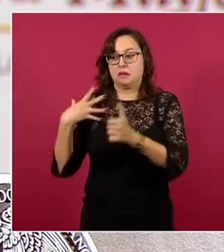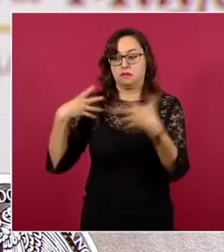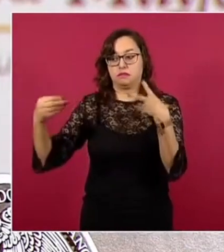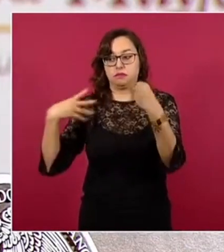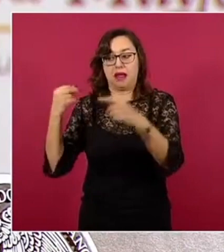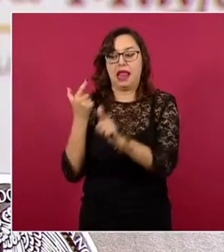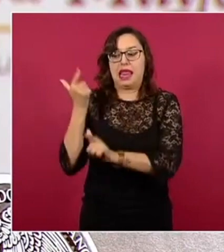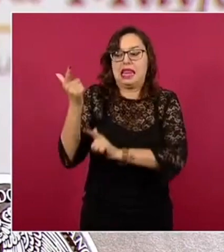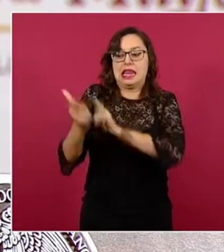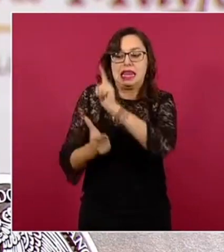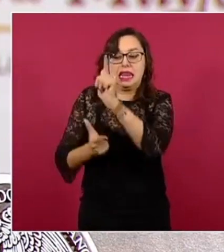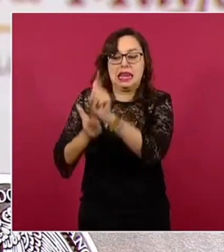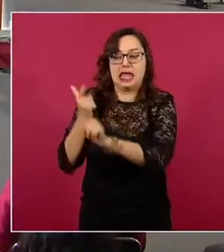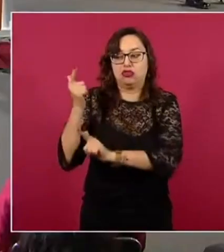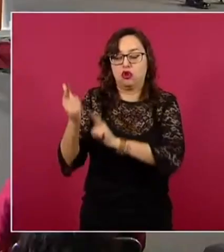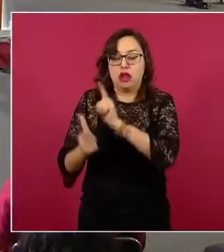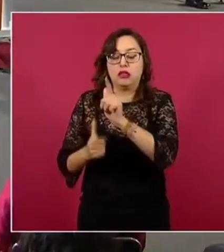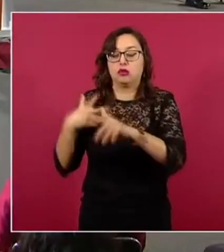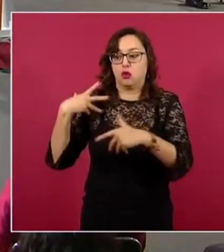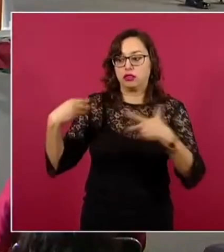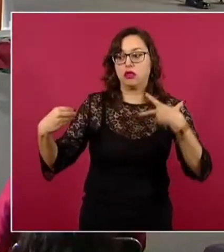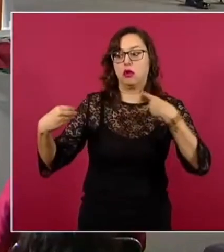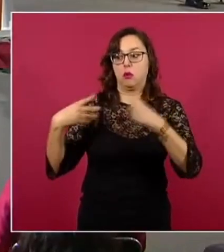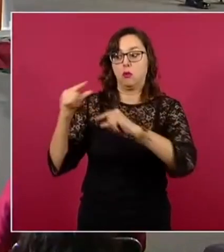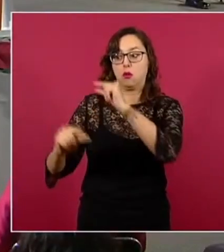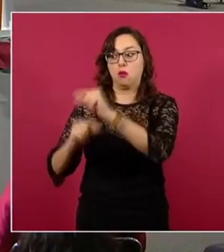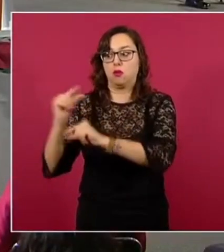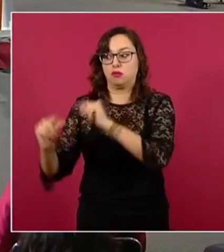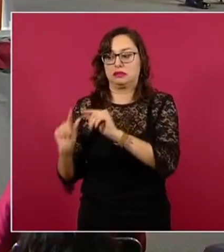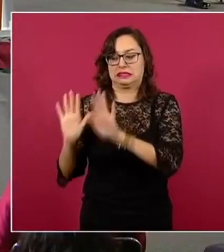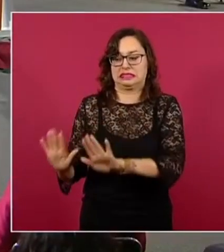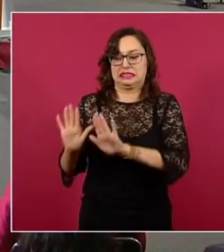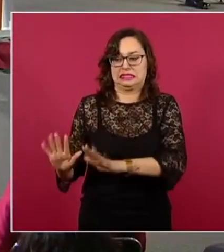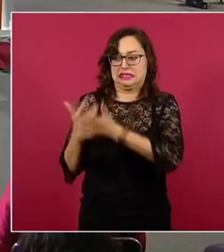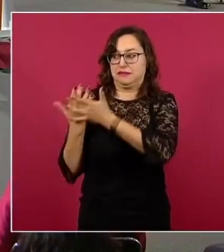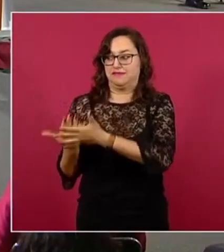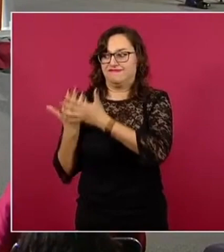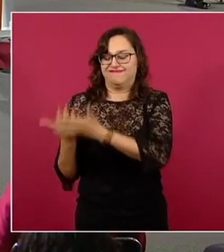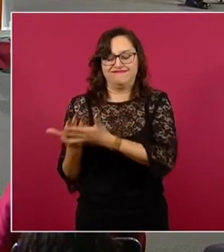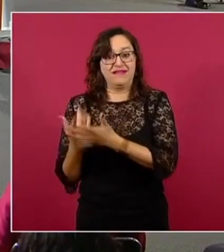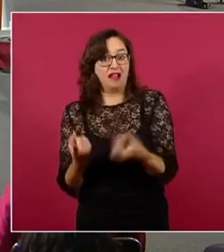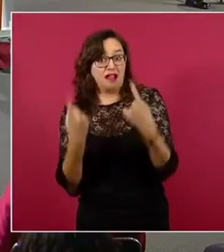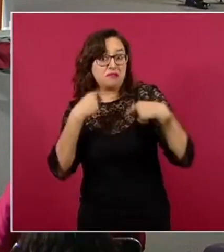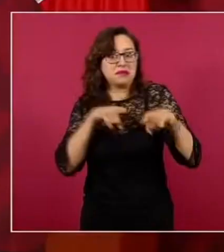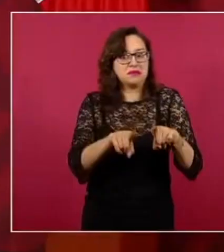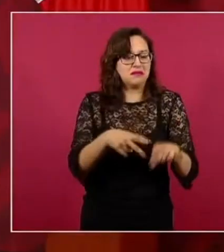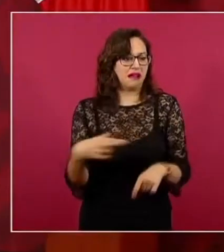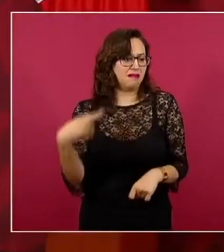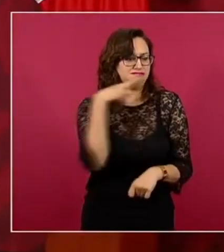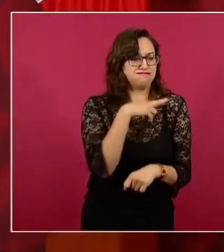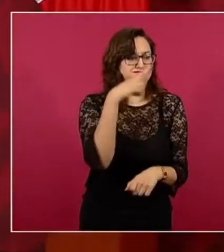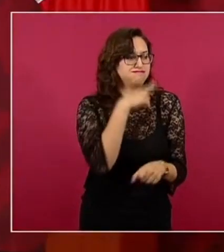territorial de la epidemia y, con ello, ganar tiempo para poder poner en funcionamiento